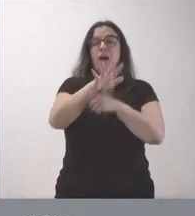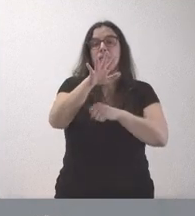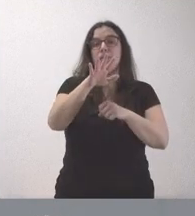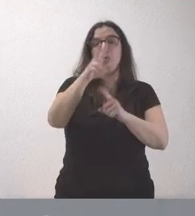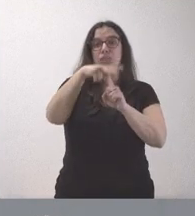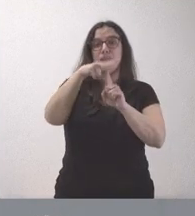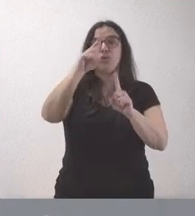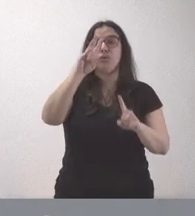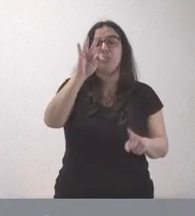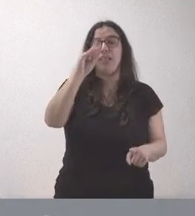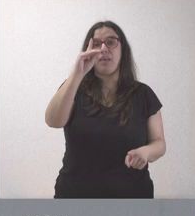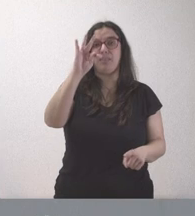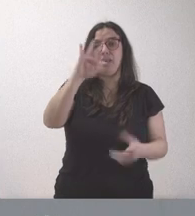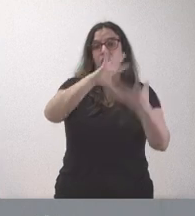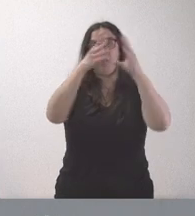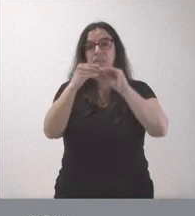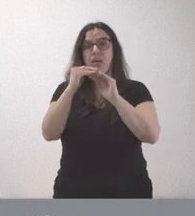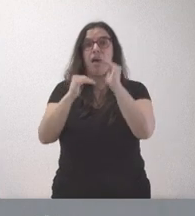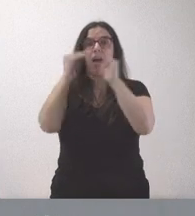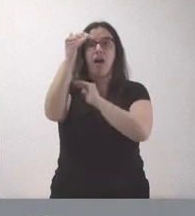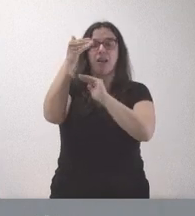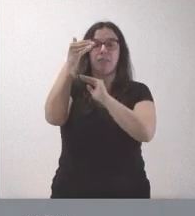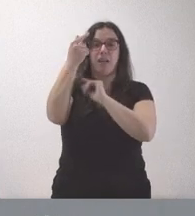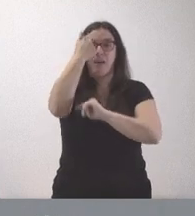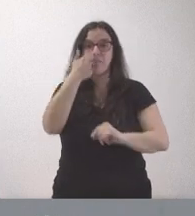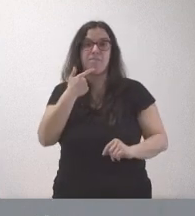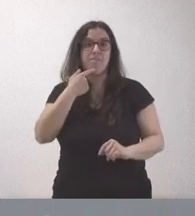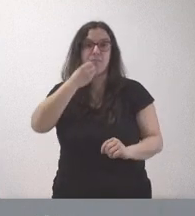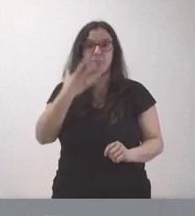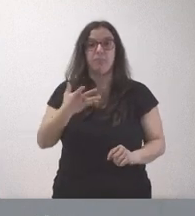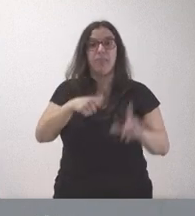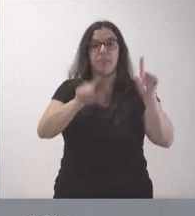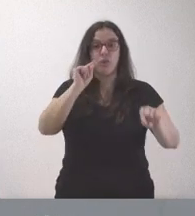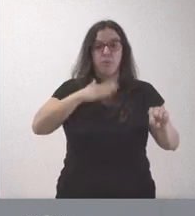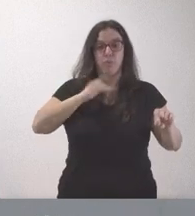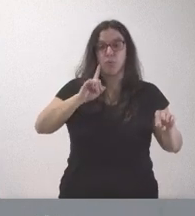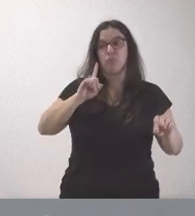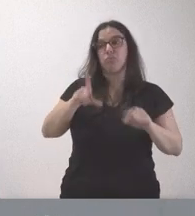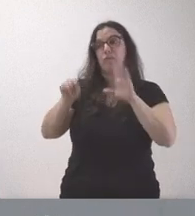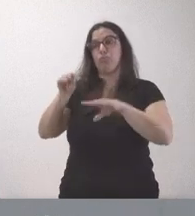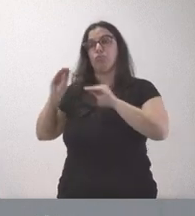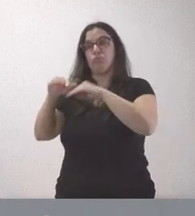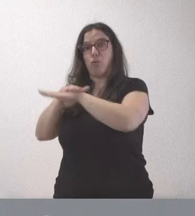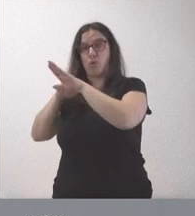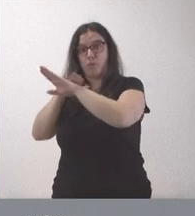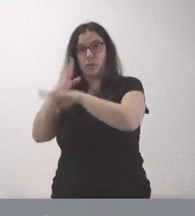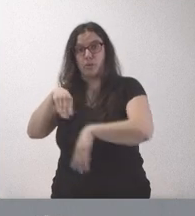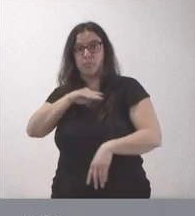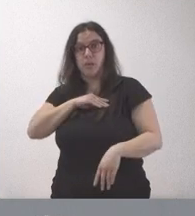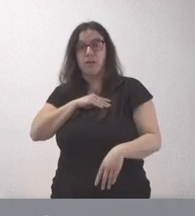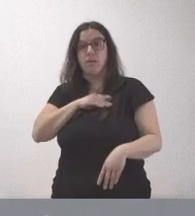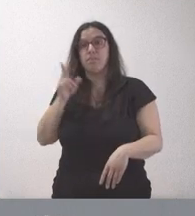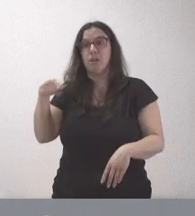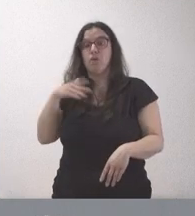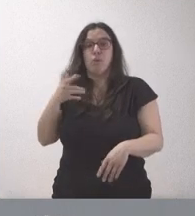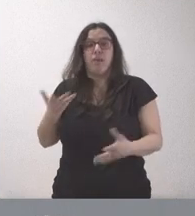cuando pasó alta definición, que la decisión no fue nuestra, fue del Gobierno. El Gobierno creemos que podría haber establecido algún mecanismo de